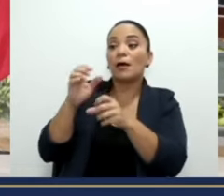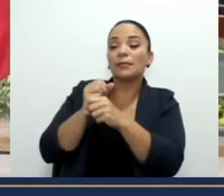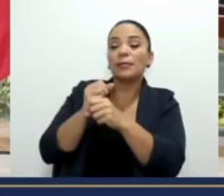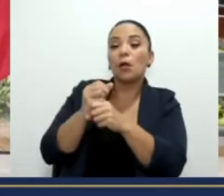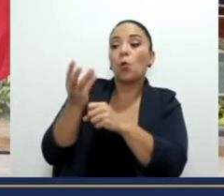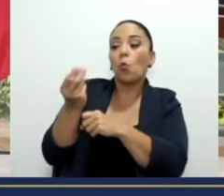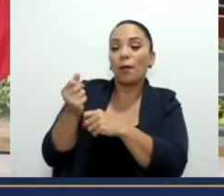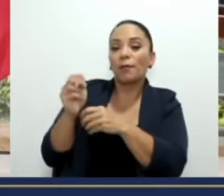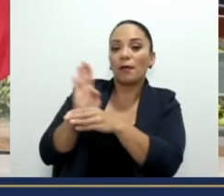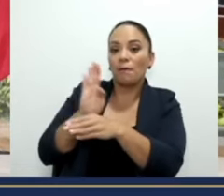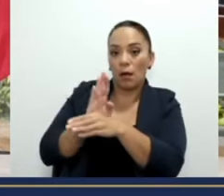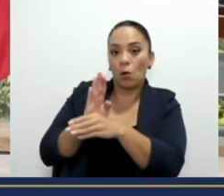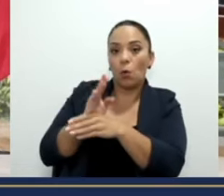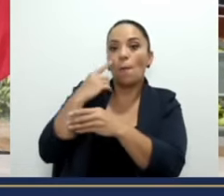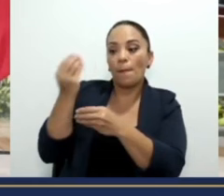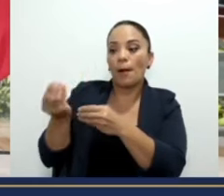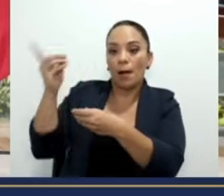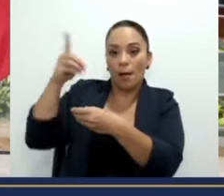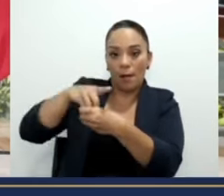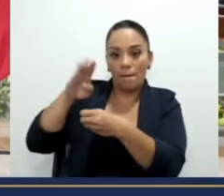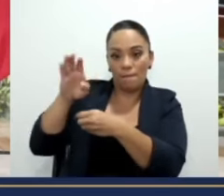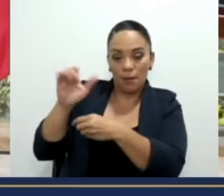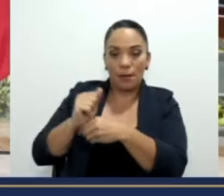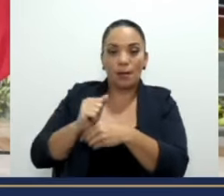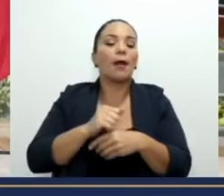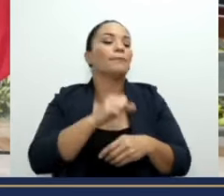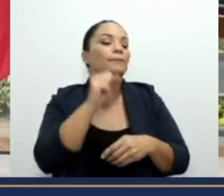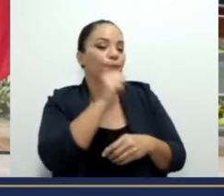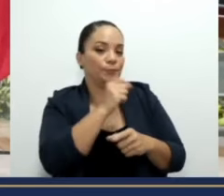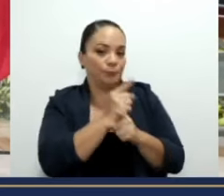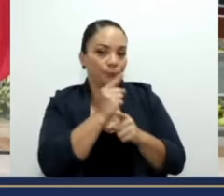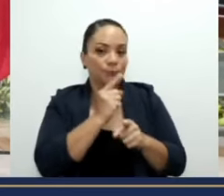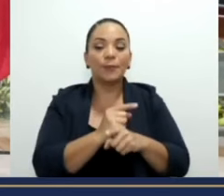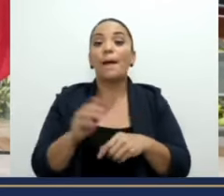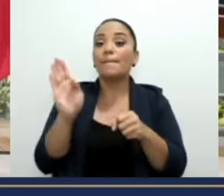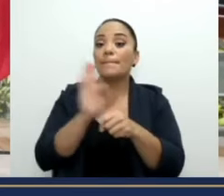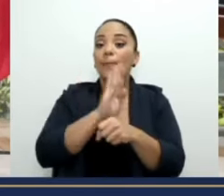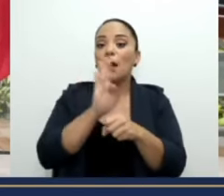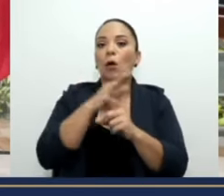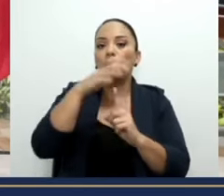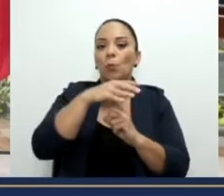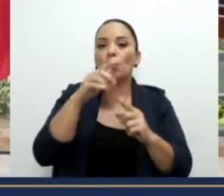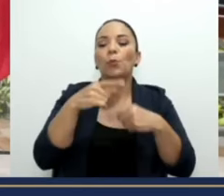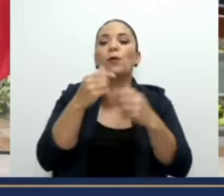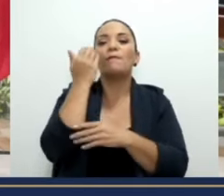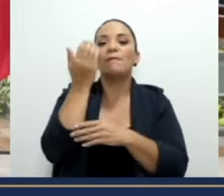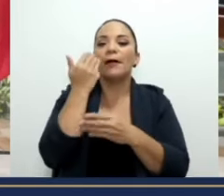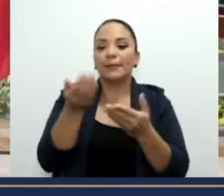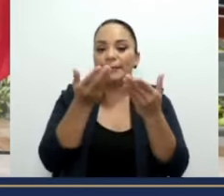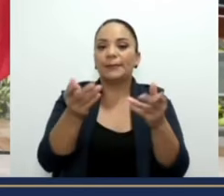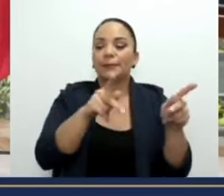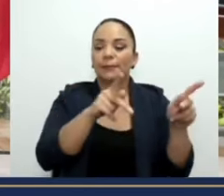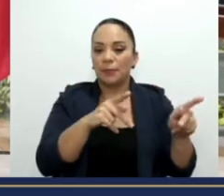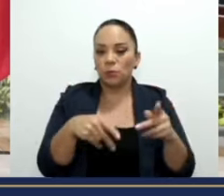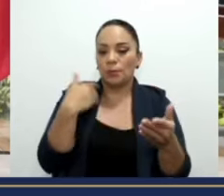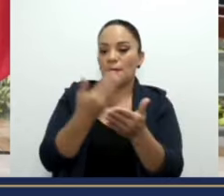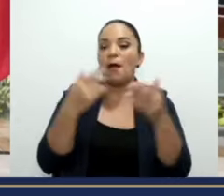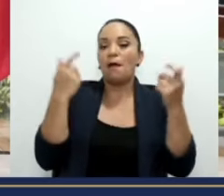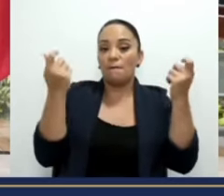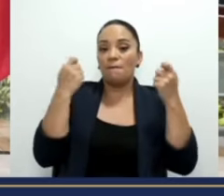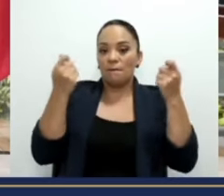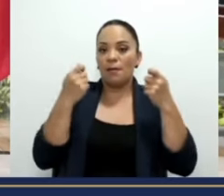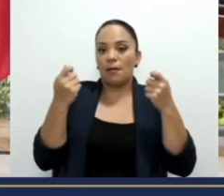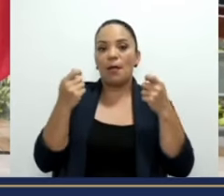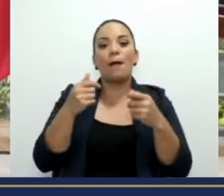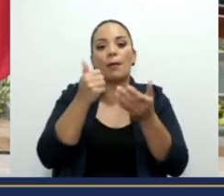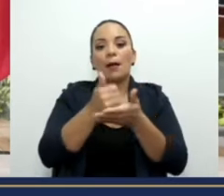les depositen la beca. Así es. Entonces, el Banco Popular también va a facilitarle a las personas que lleguen a las ferias a abrir sus